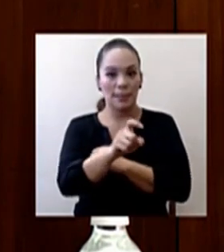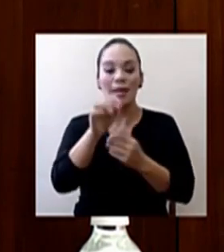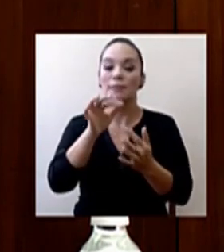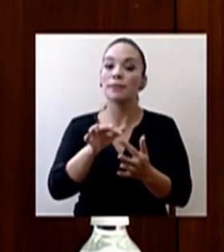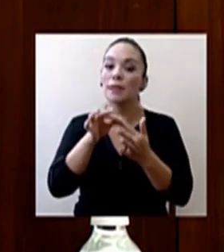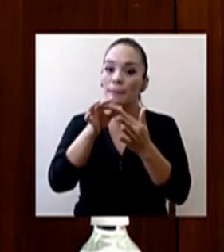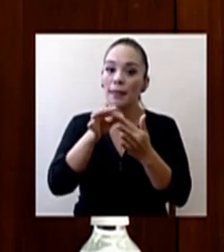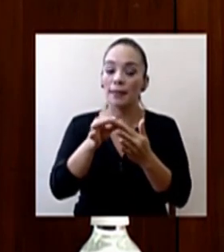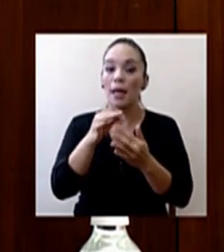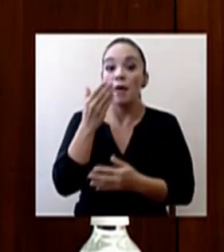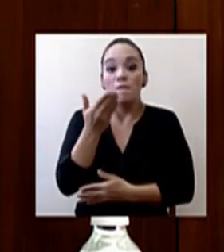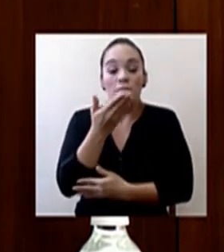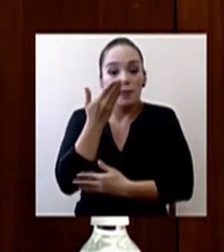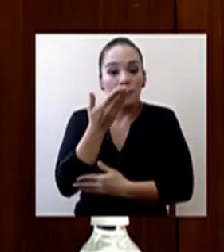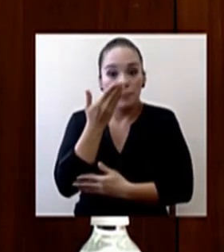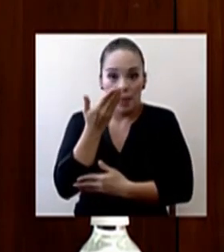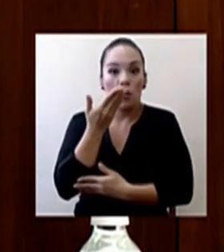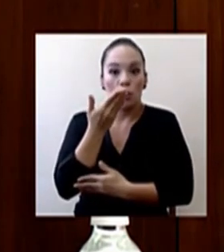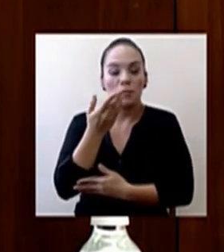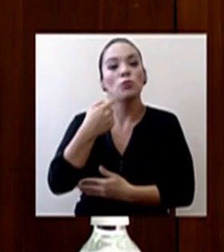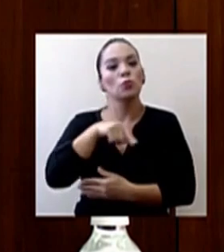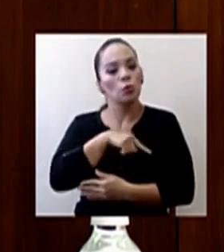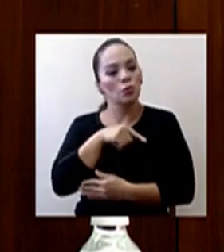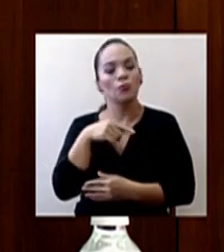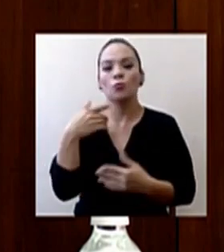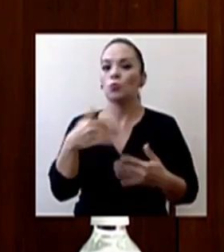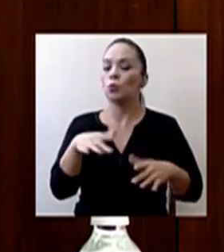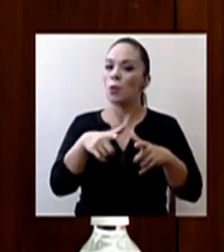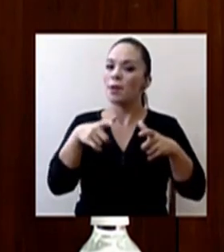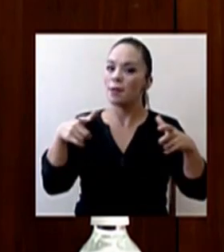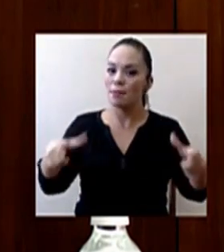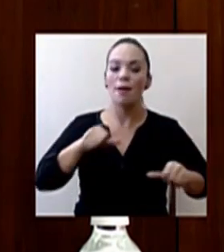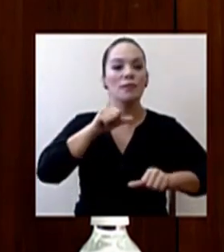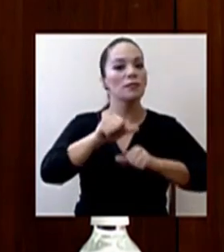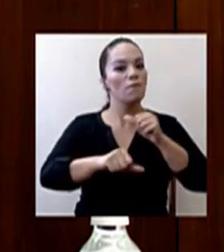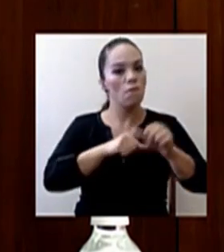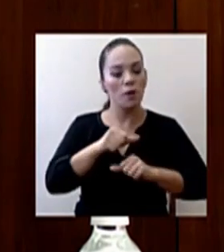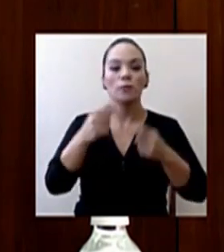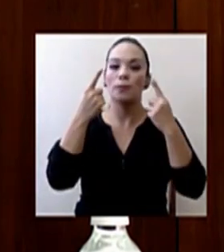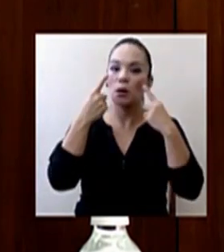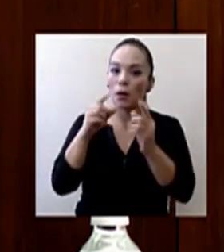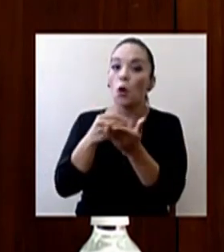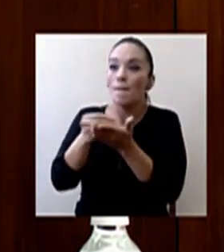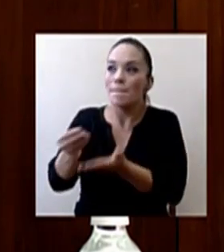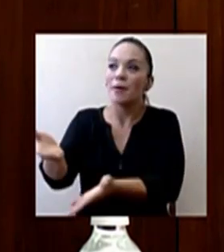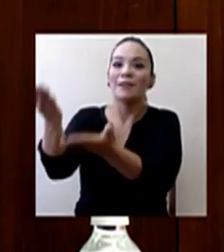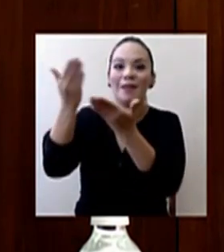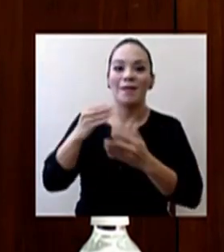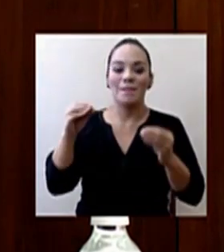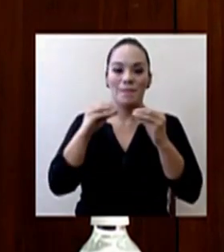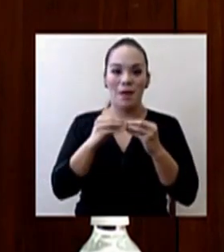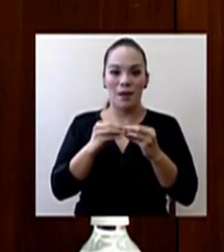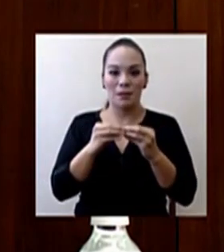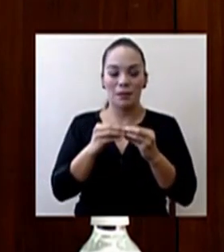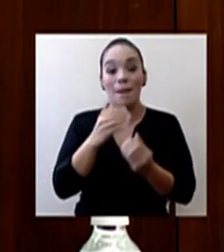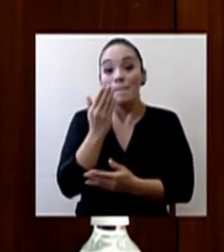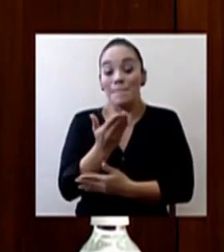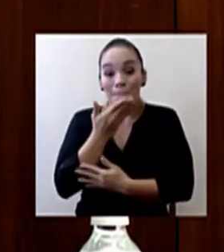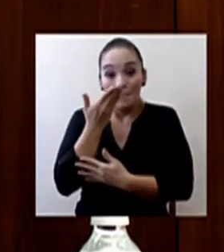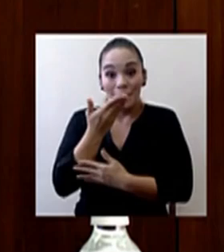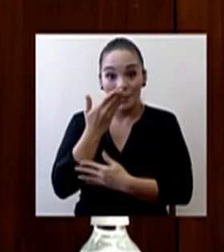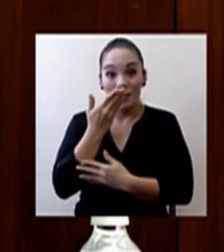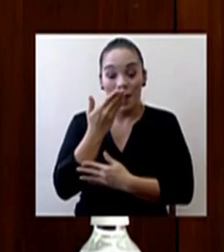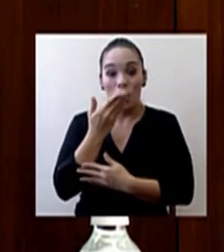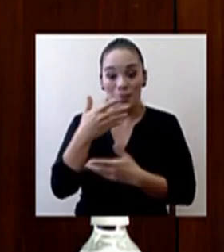ventiladores, es donde estamos haciendo un gran esfuerzo por adquirir más equipo. Los ventiladores en muchos países